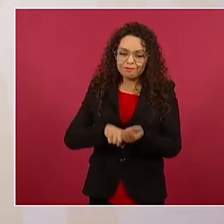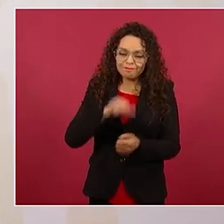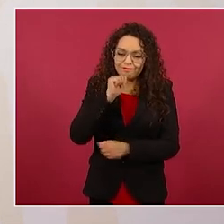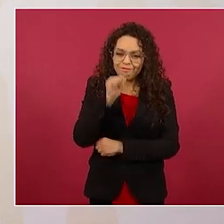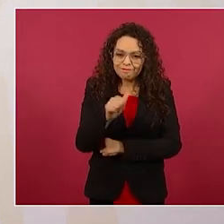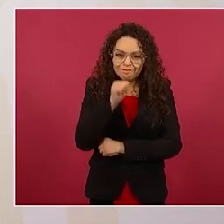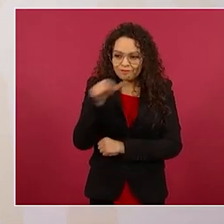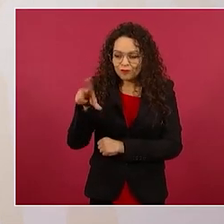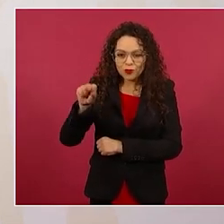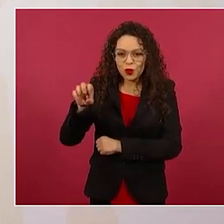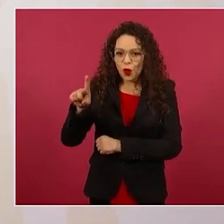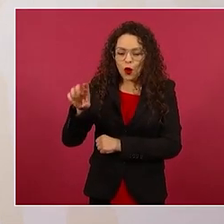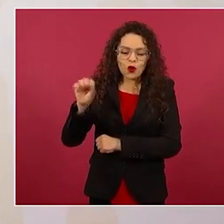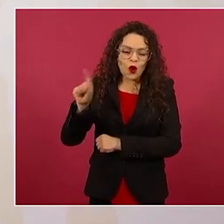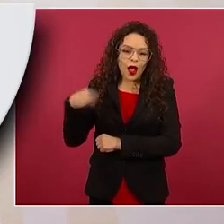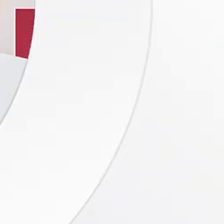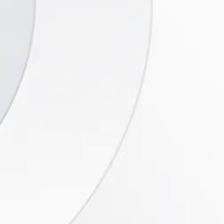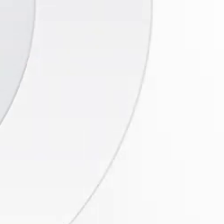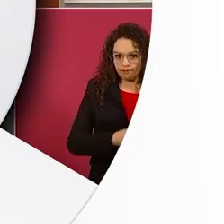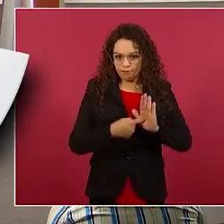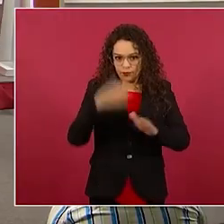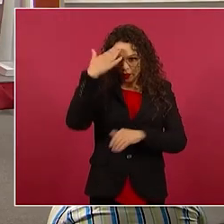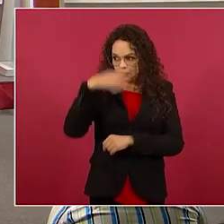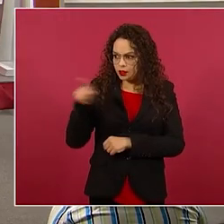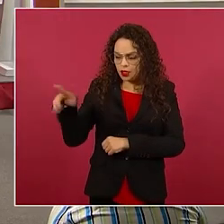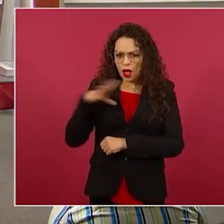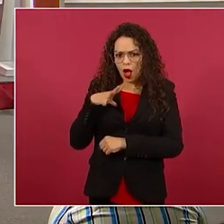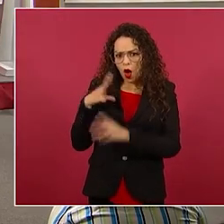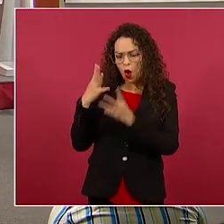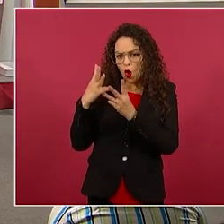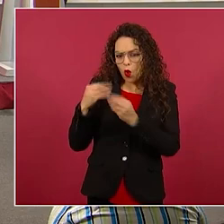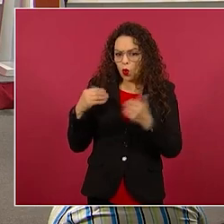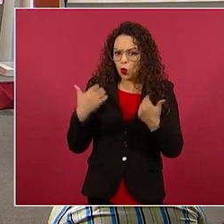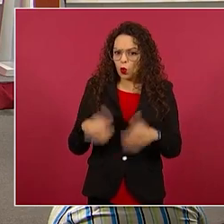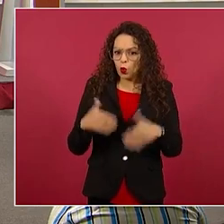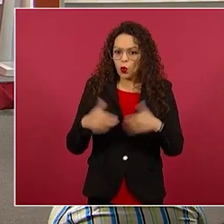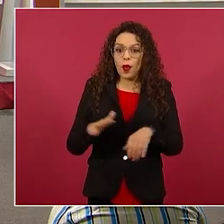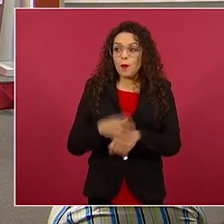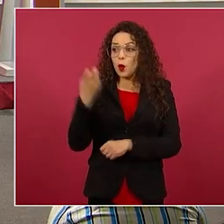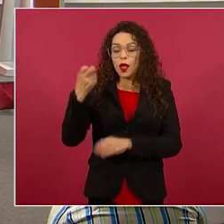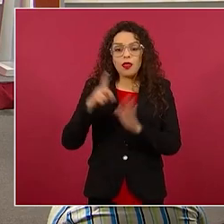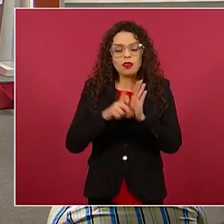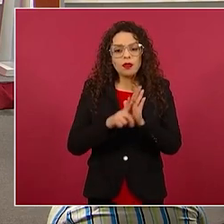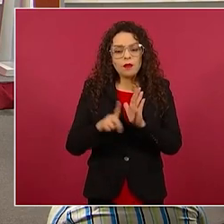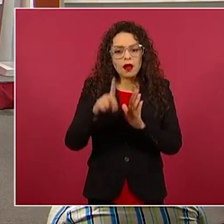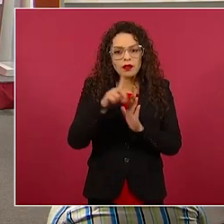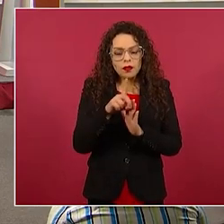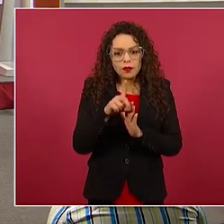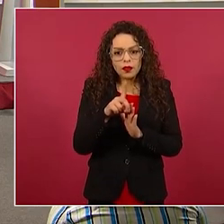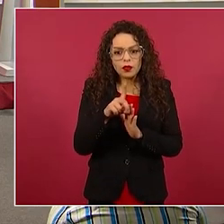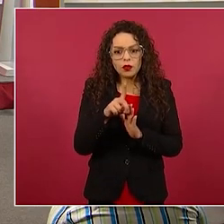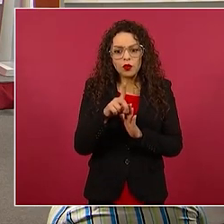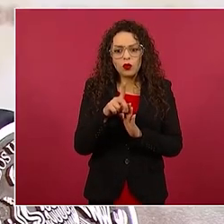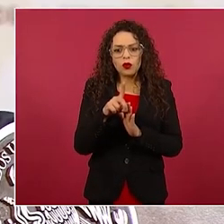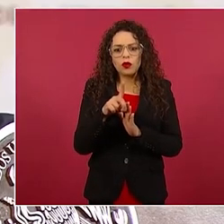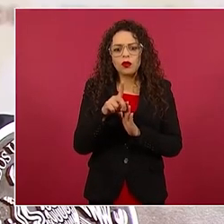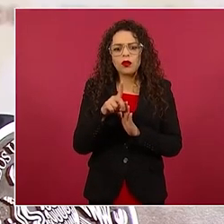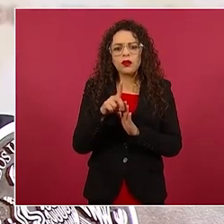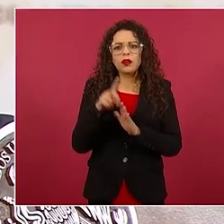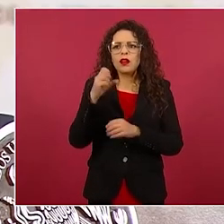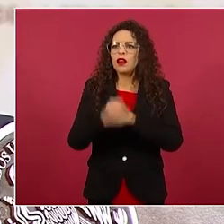gobierno para los ricos. Este departamento lo compró, creo que en